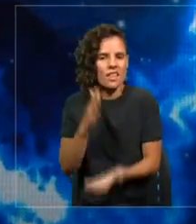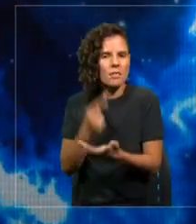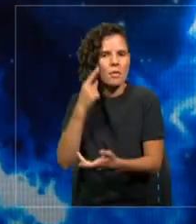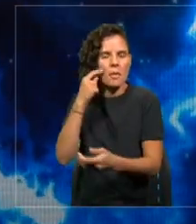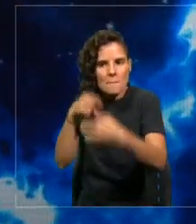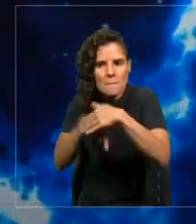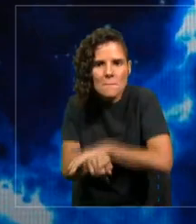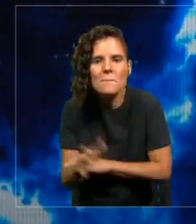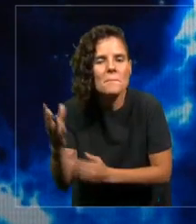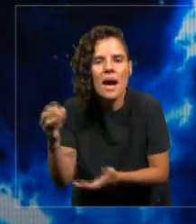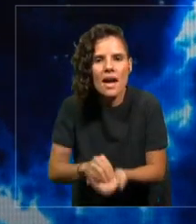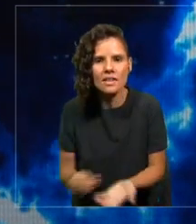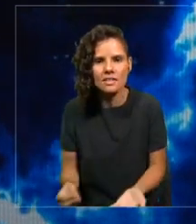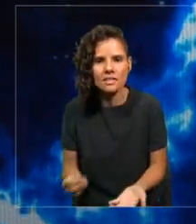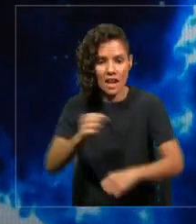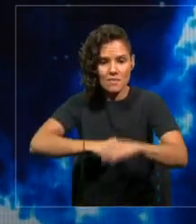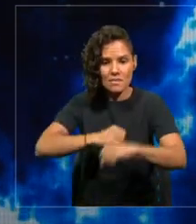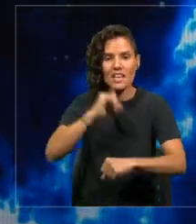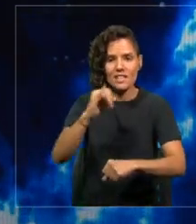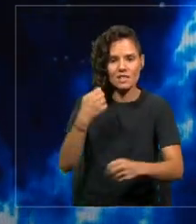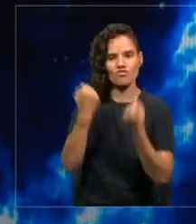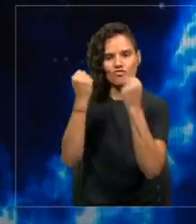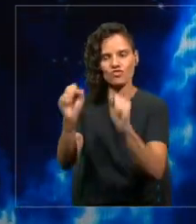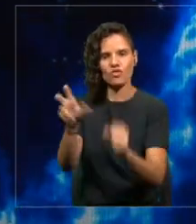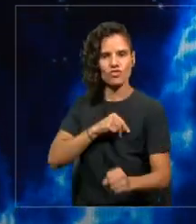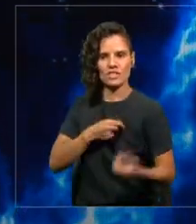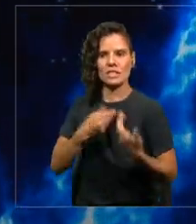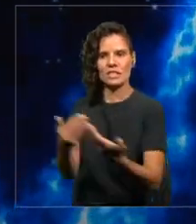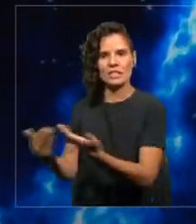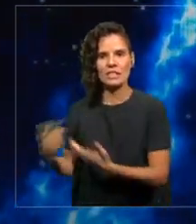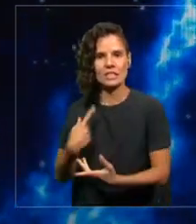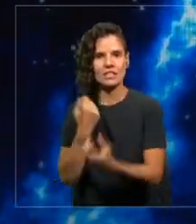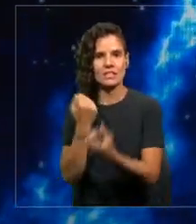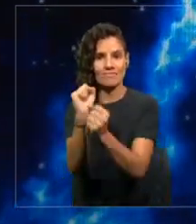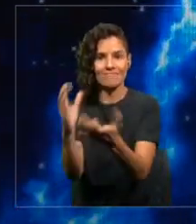eso existen también las empresas. Pero el